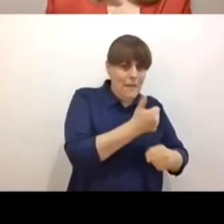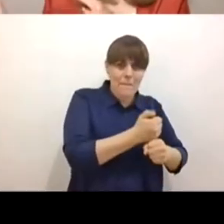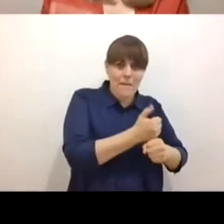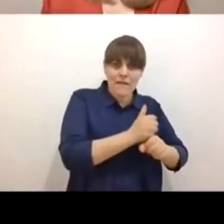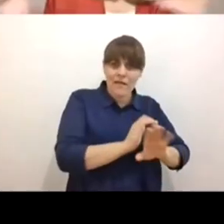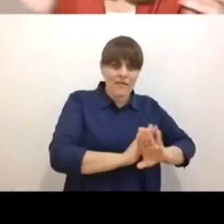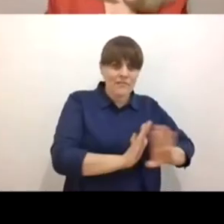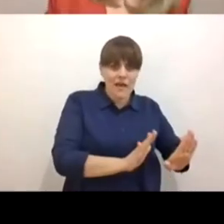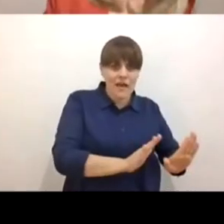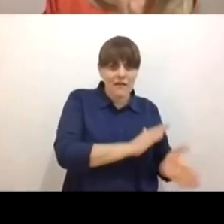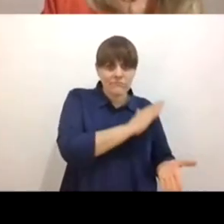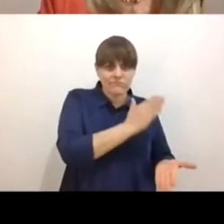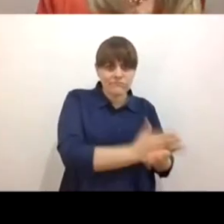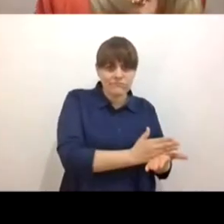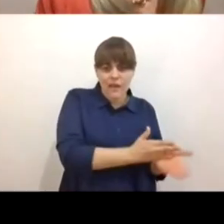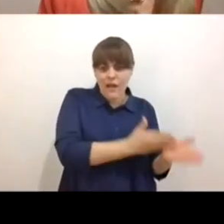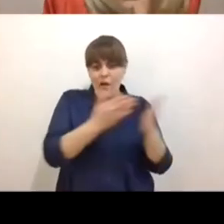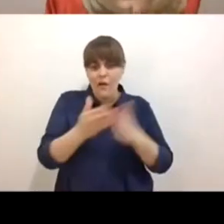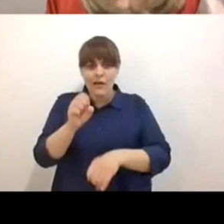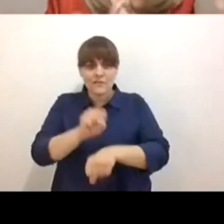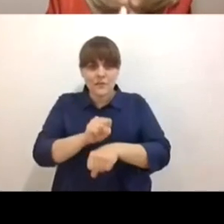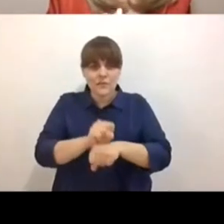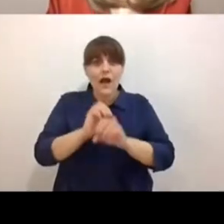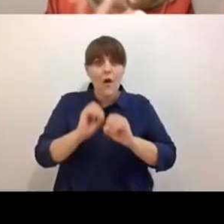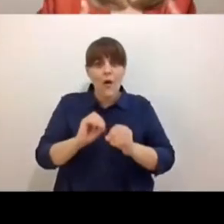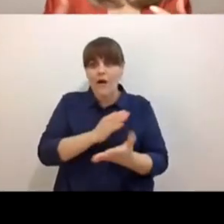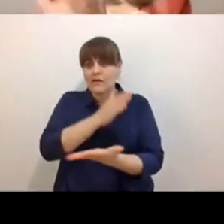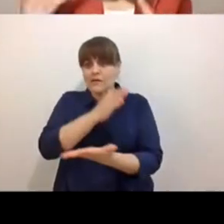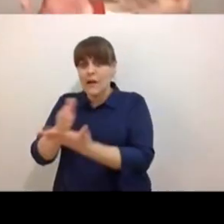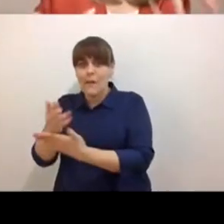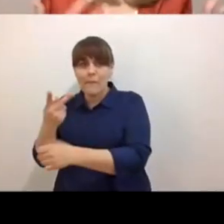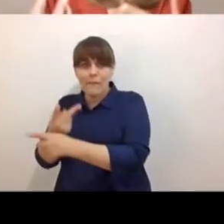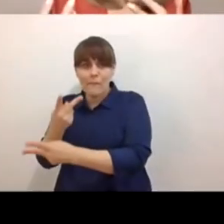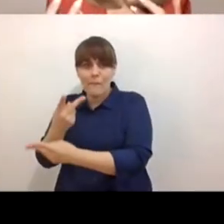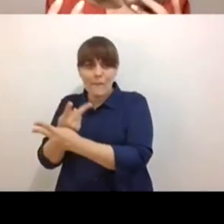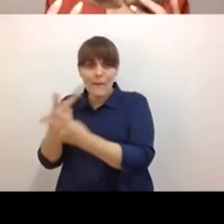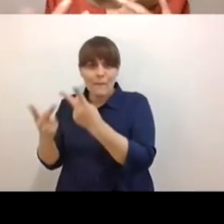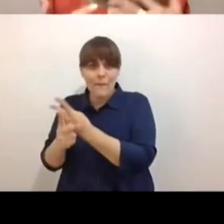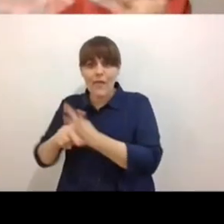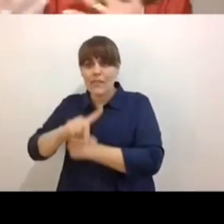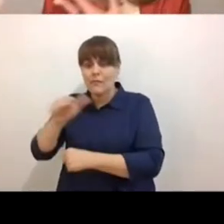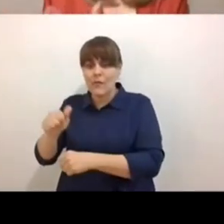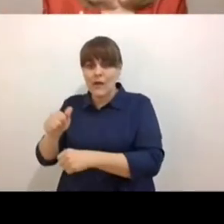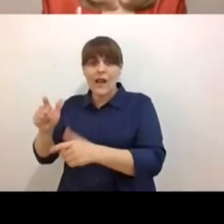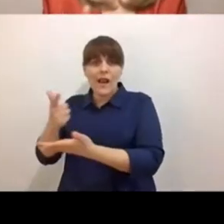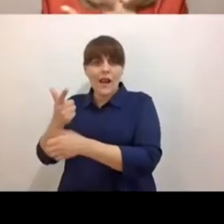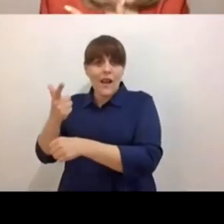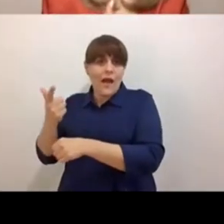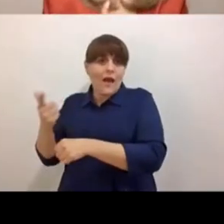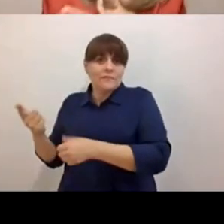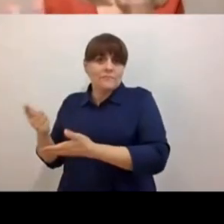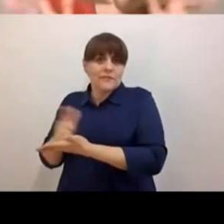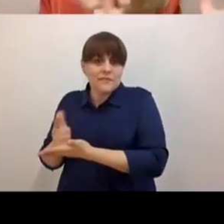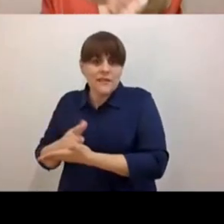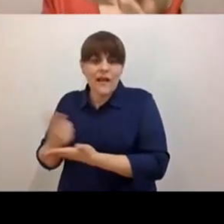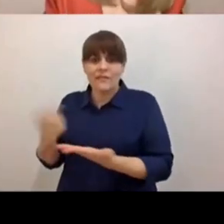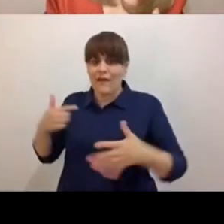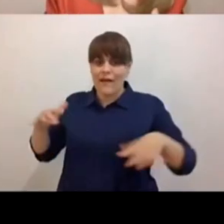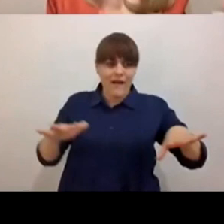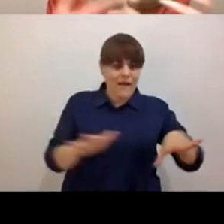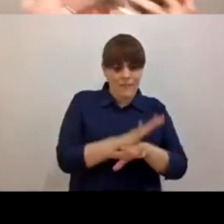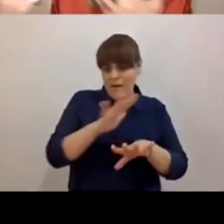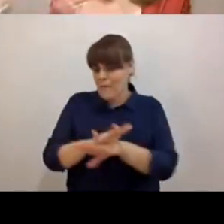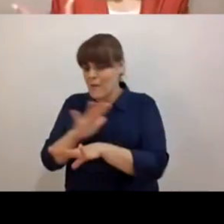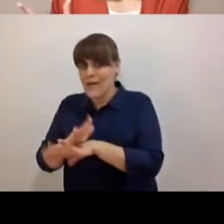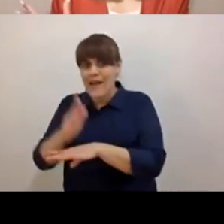preparatoria o bien elegir una carrera, ¿no? Y cambios psicológicos que no saben qué les está pasando. Un día están